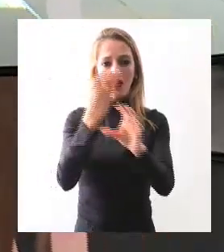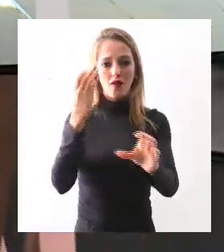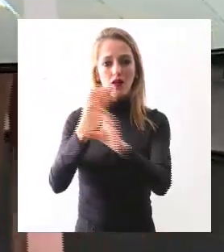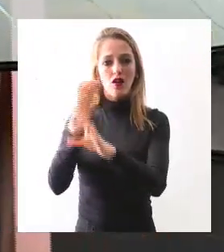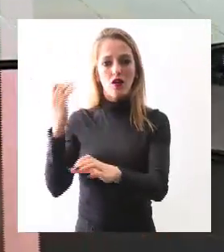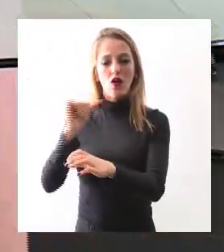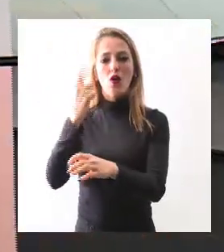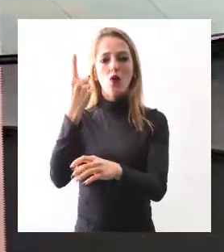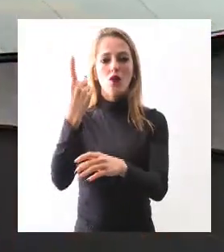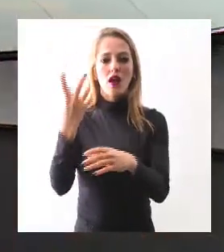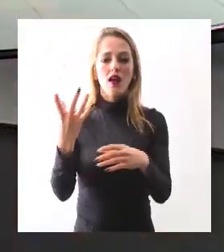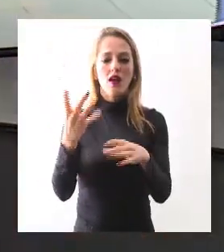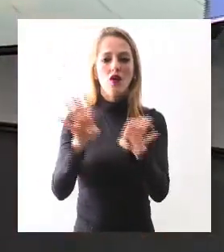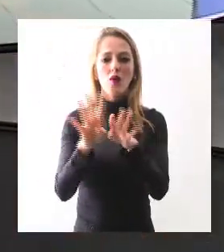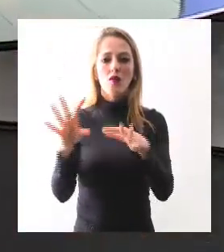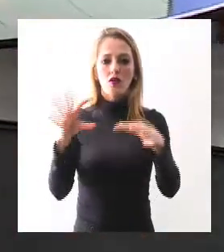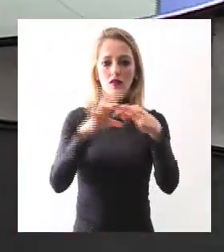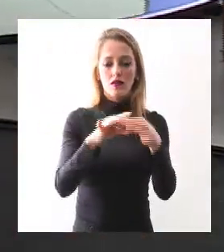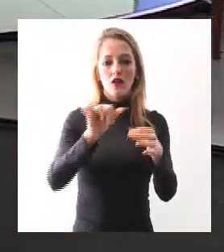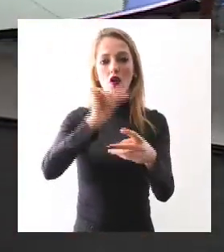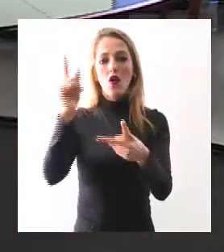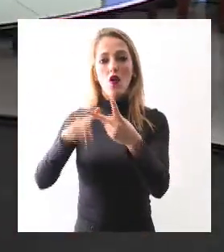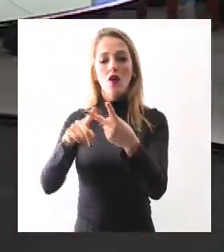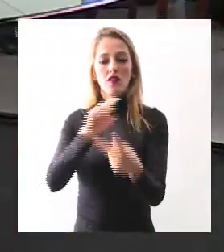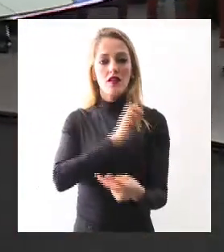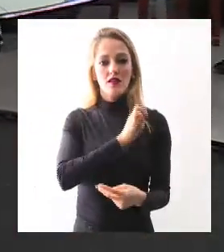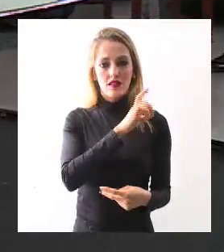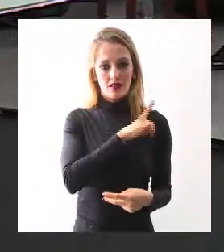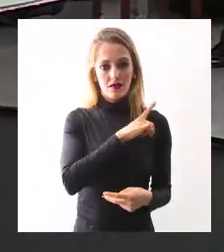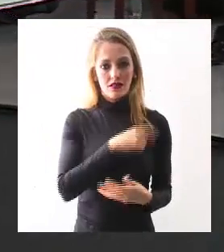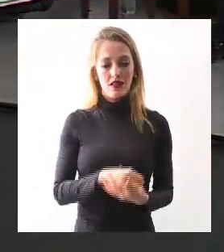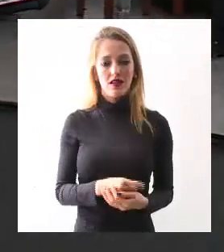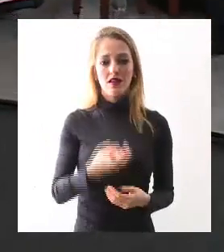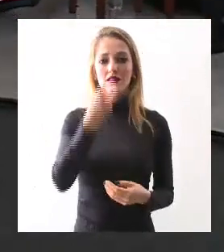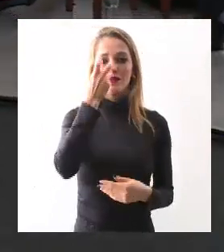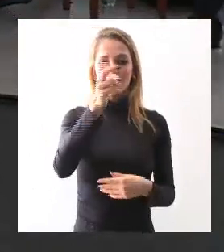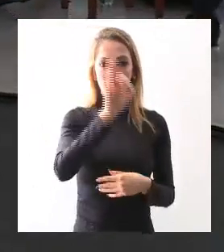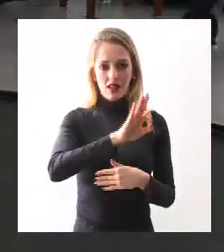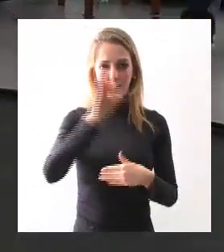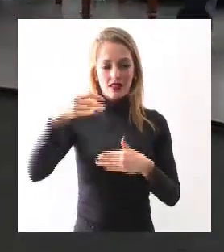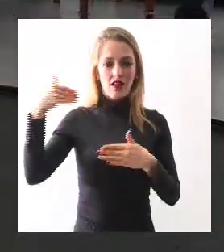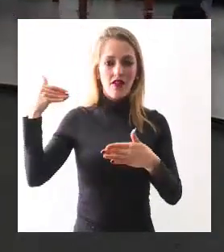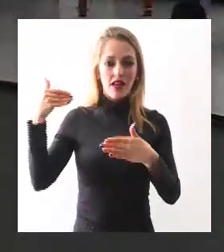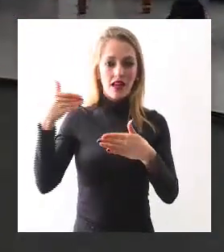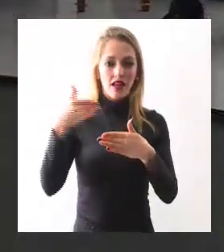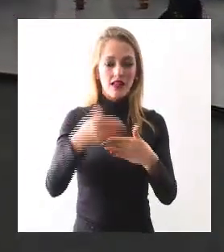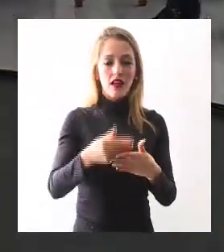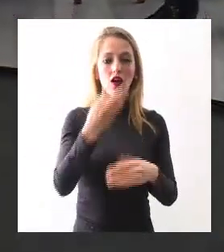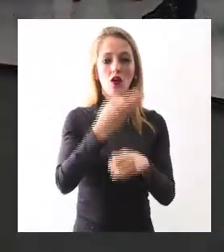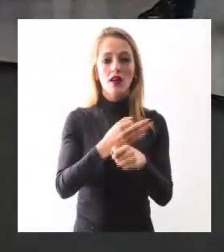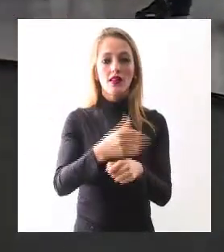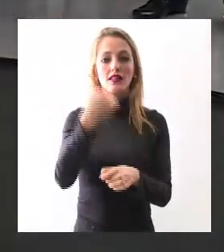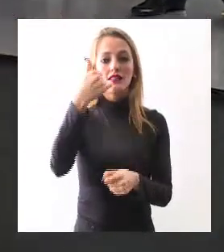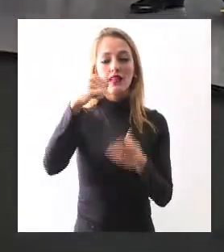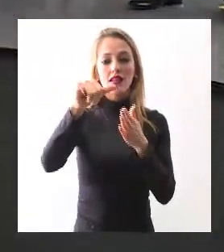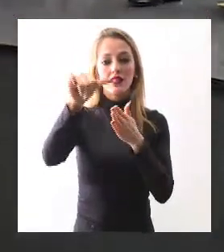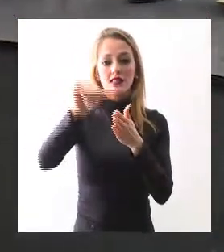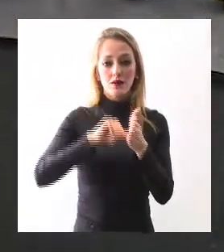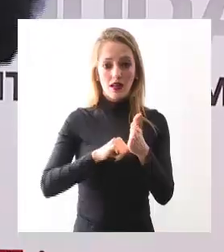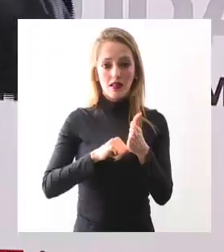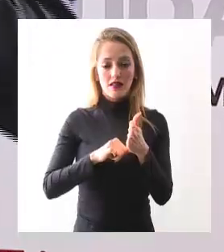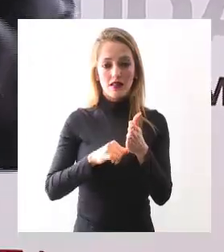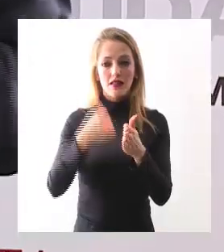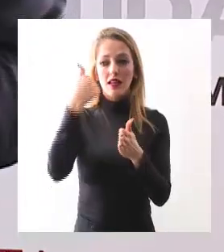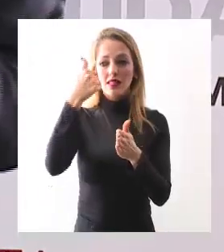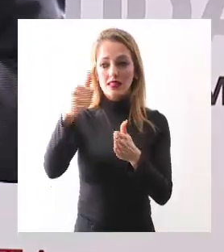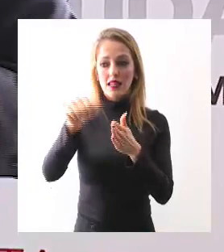y una ruta de caractistas especiales. De esa fecha al momento han pasado 6 meses. 6 meses